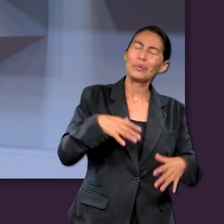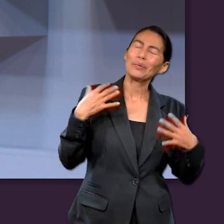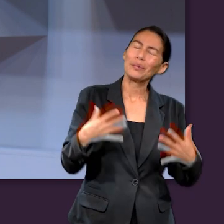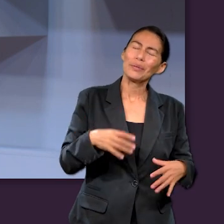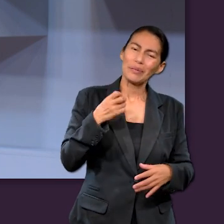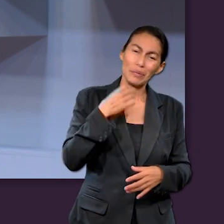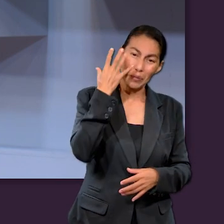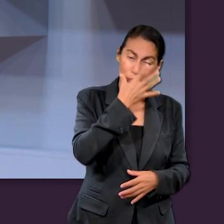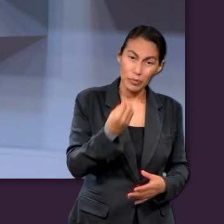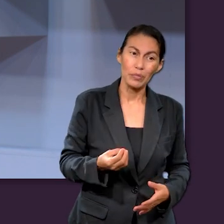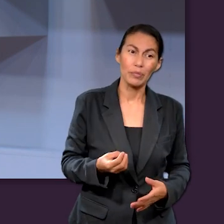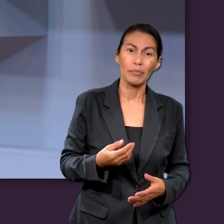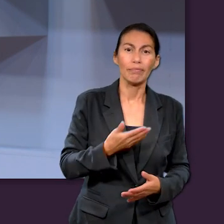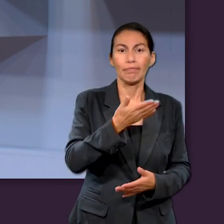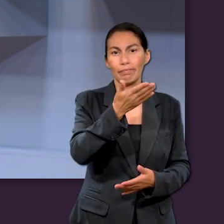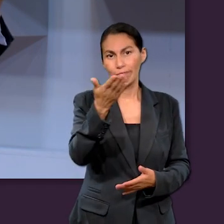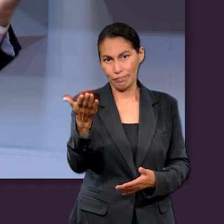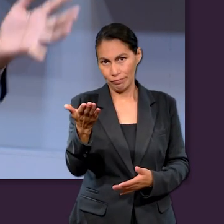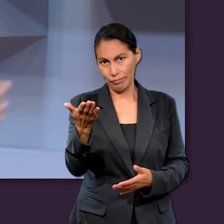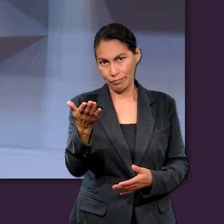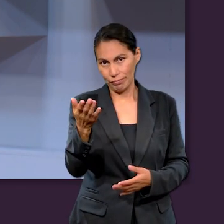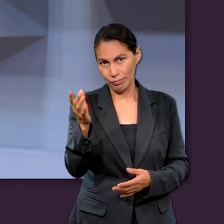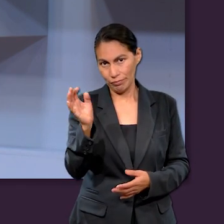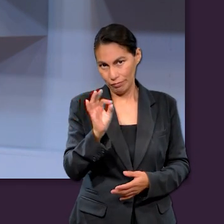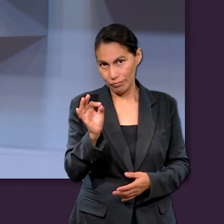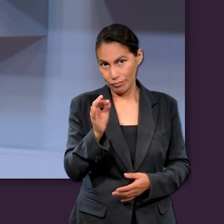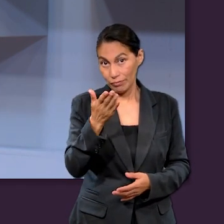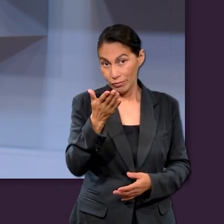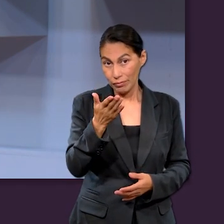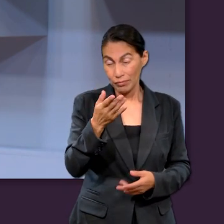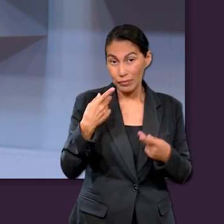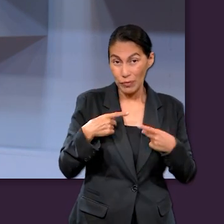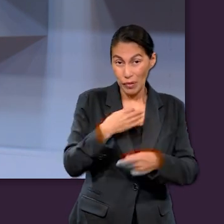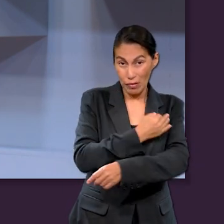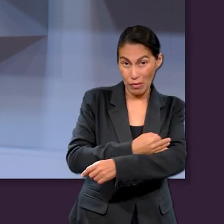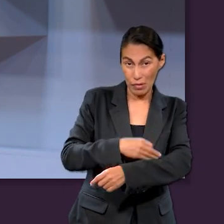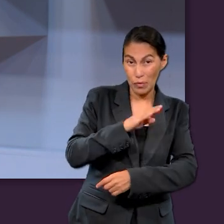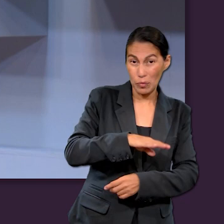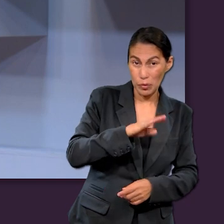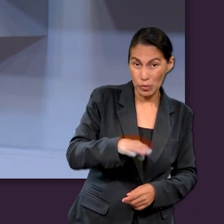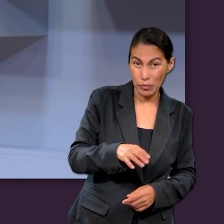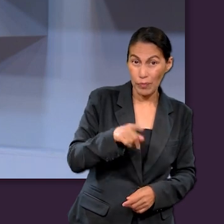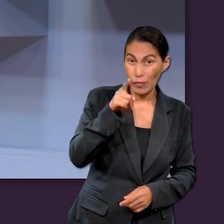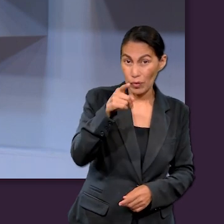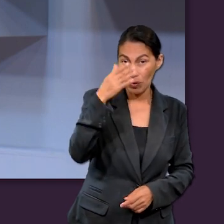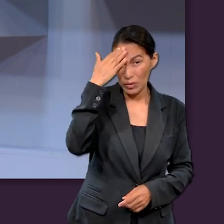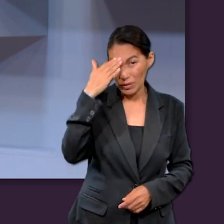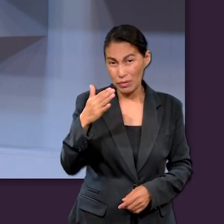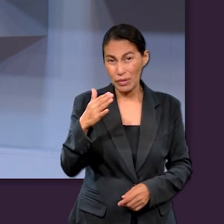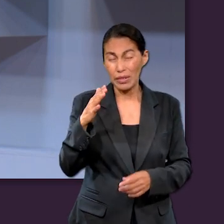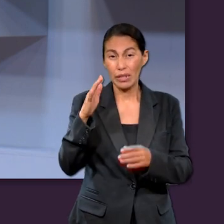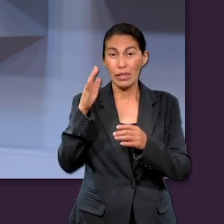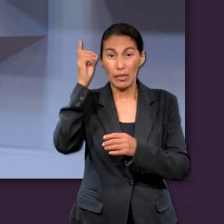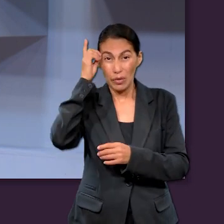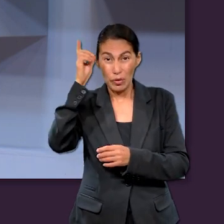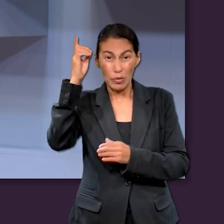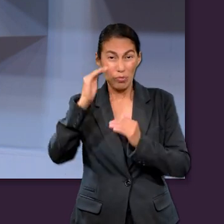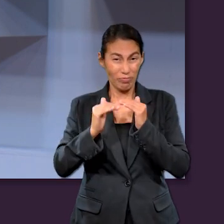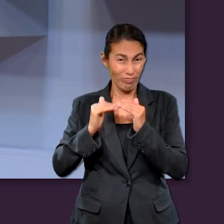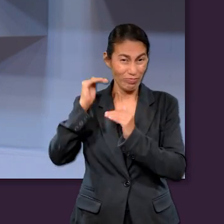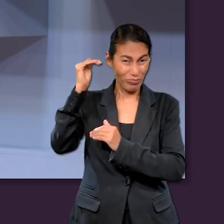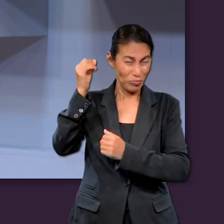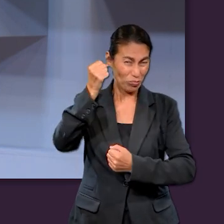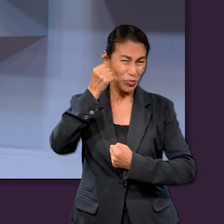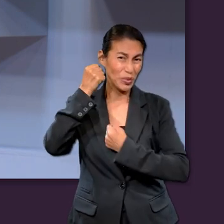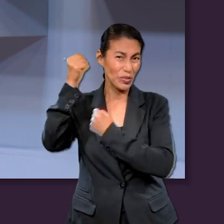en casa tú has tenido una pérdida, todos hemos sufrido alguna pérdida. Debes saber que Dios es más